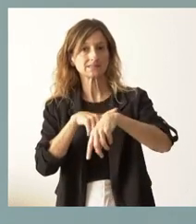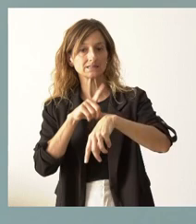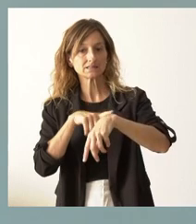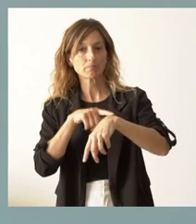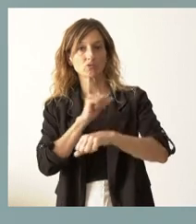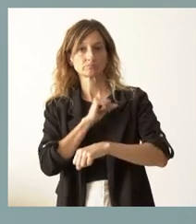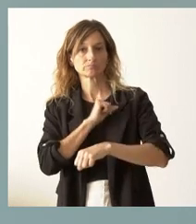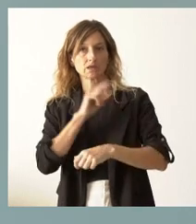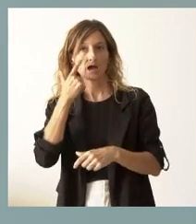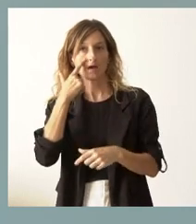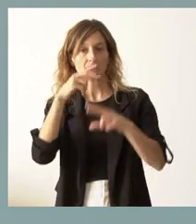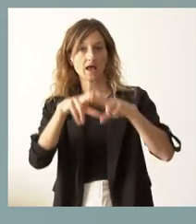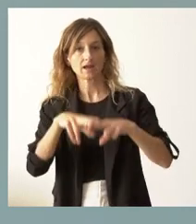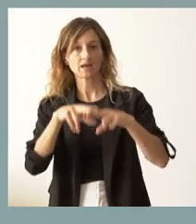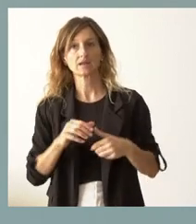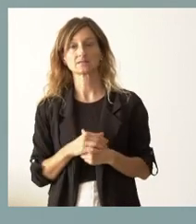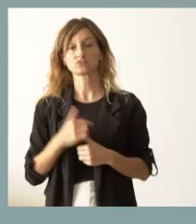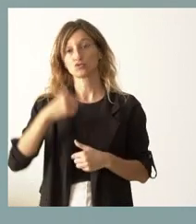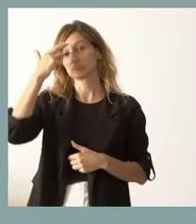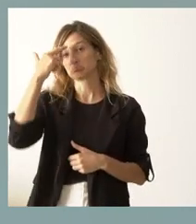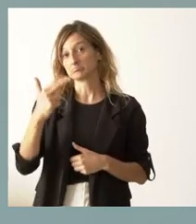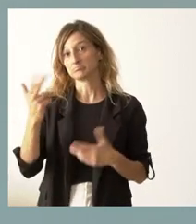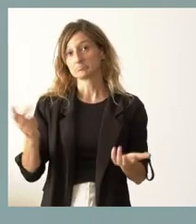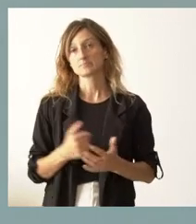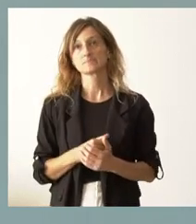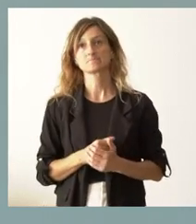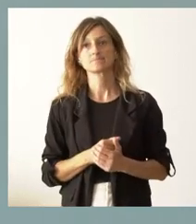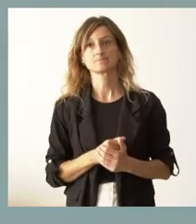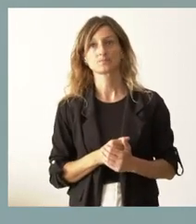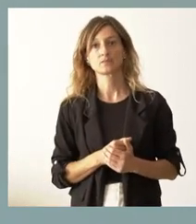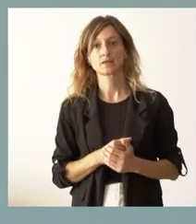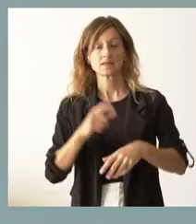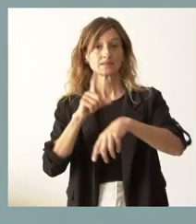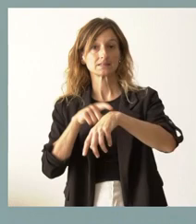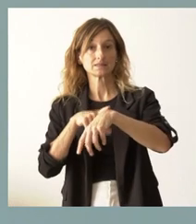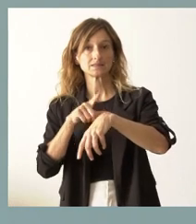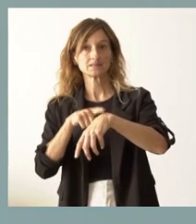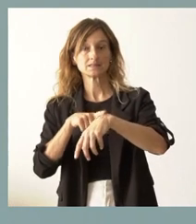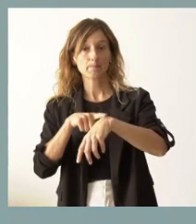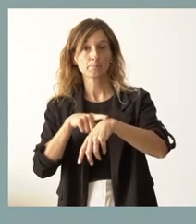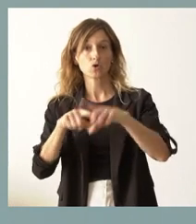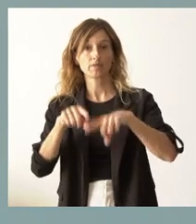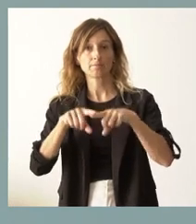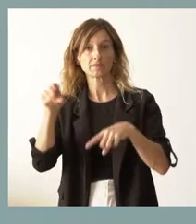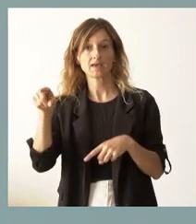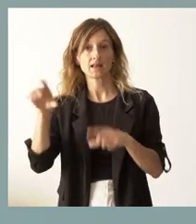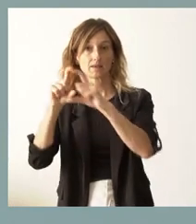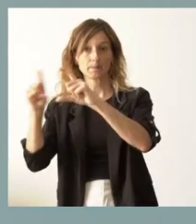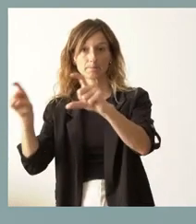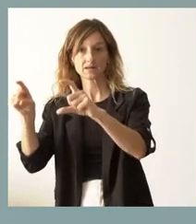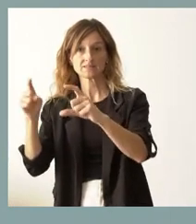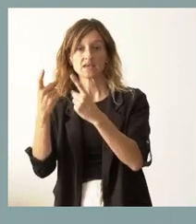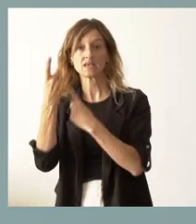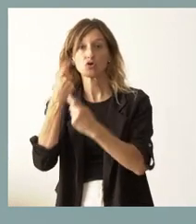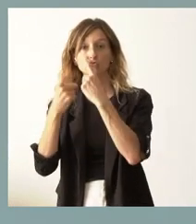permitirse este análisis del fondo. Nosotros, como tal, lo respetamos y, por tanto, este tiempo lo dispondrá el TARCIL y el Consejo Consultivo